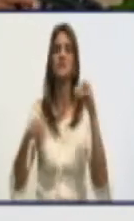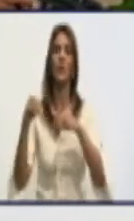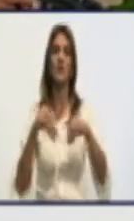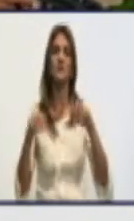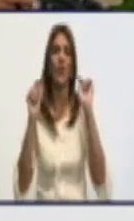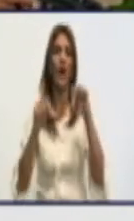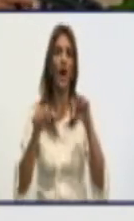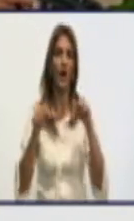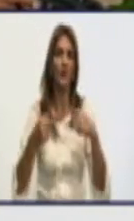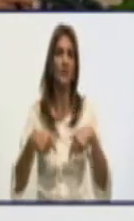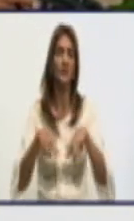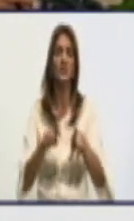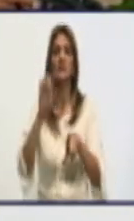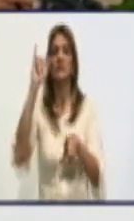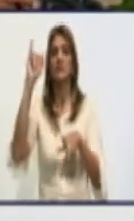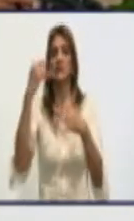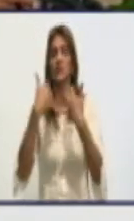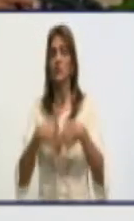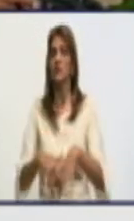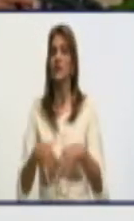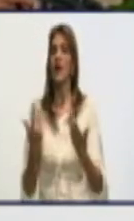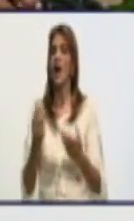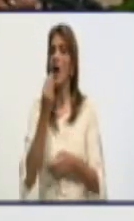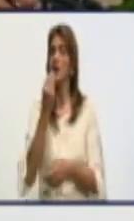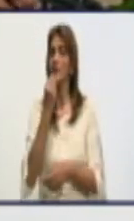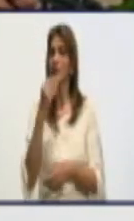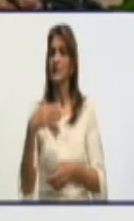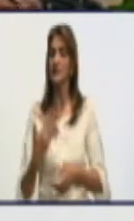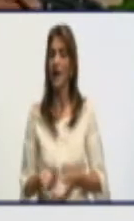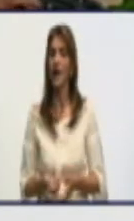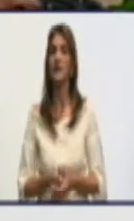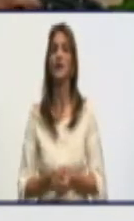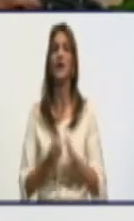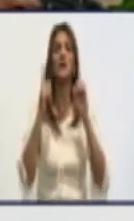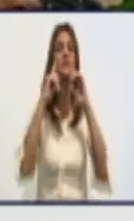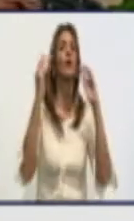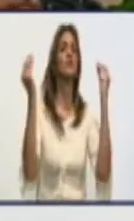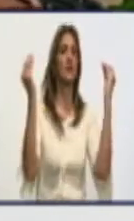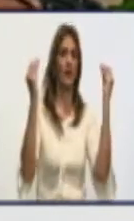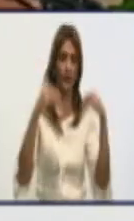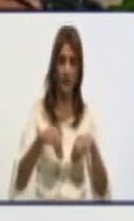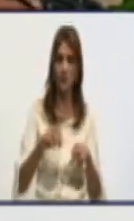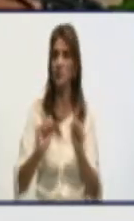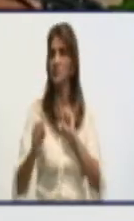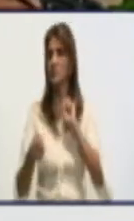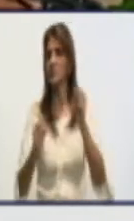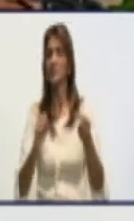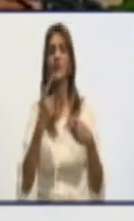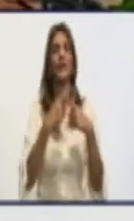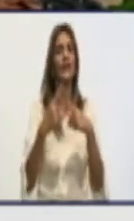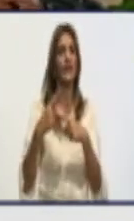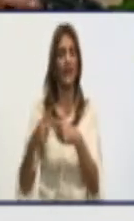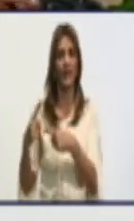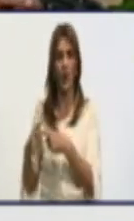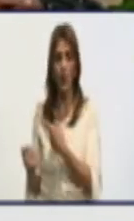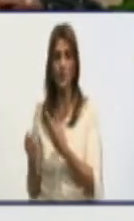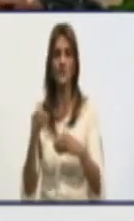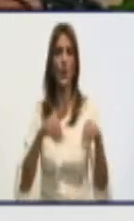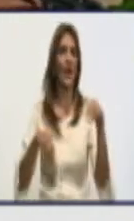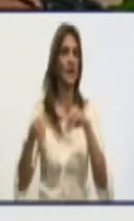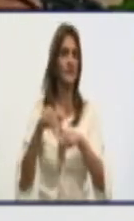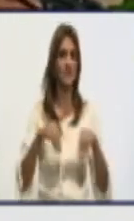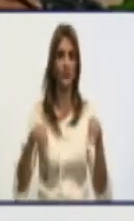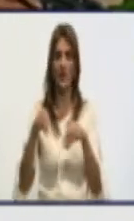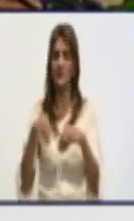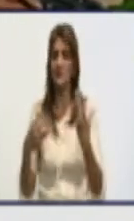de la industria alimentaria, teniendo en cuenta las limitaciones de recursos, teniendo en cuenta la situación provocada